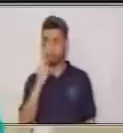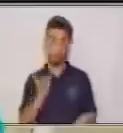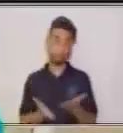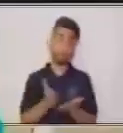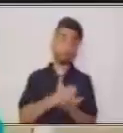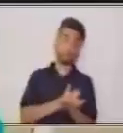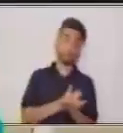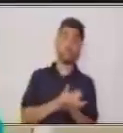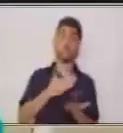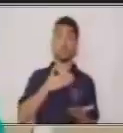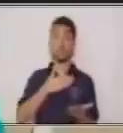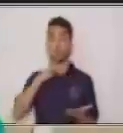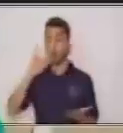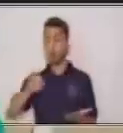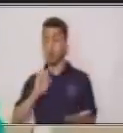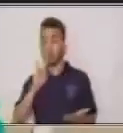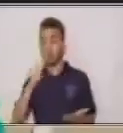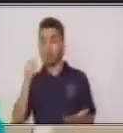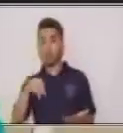Yo soy Juan Ramón.